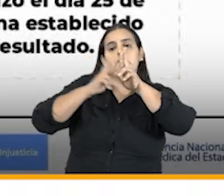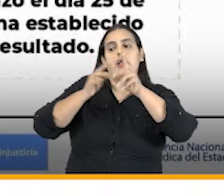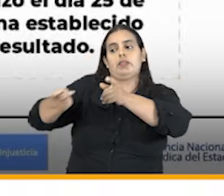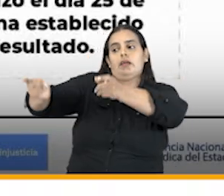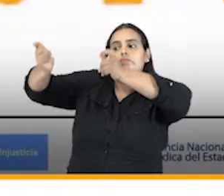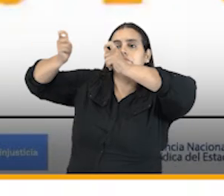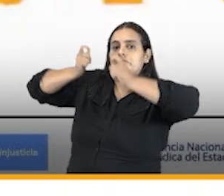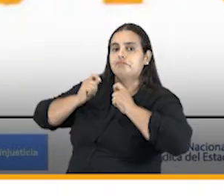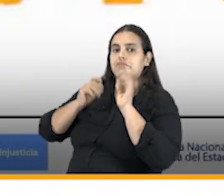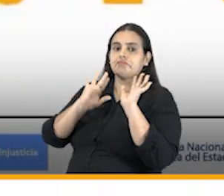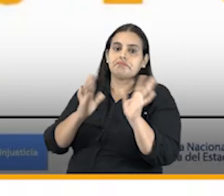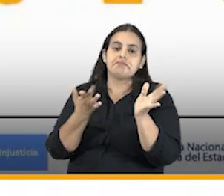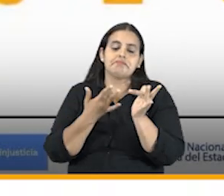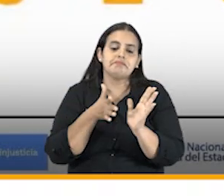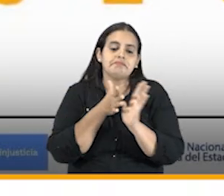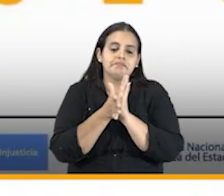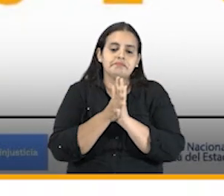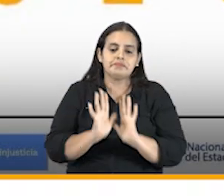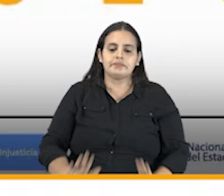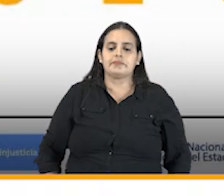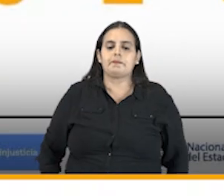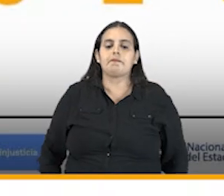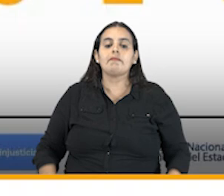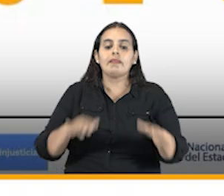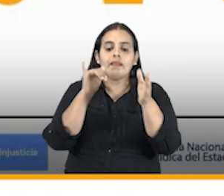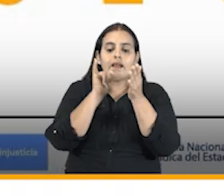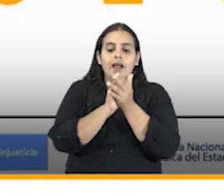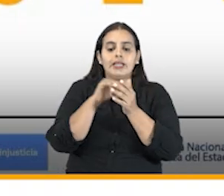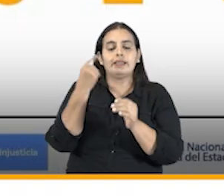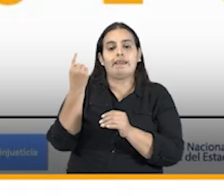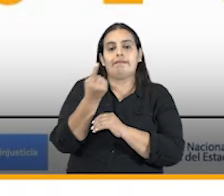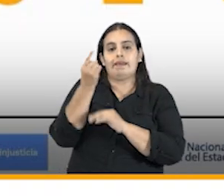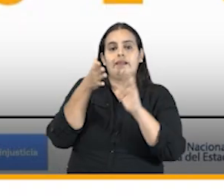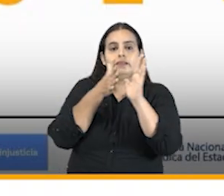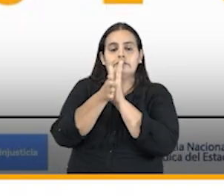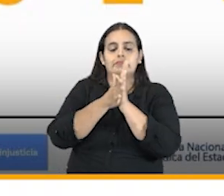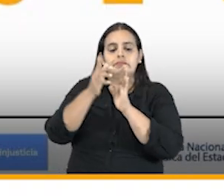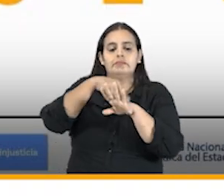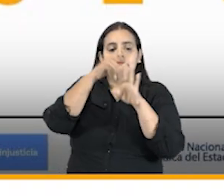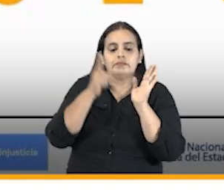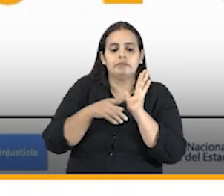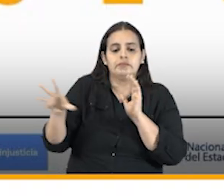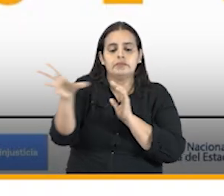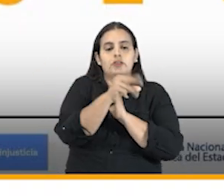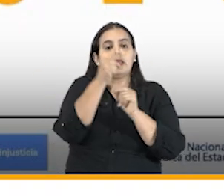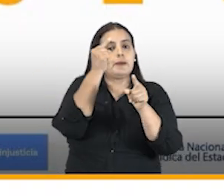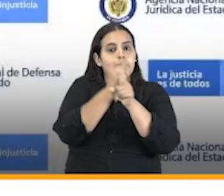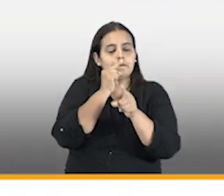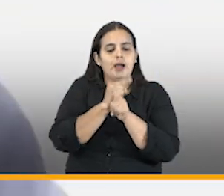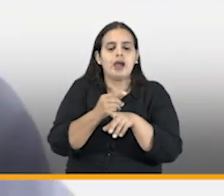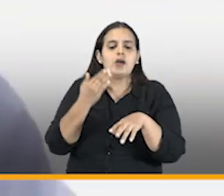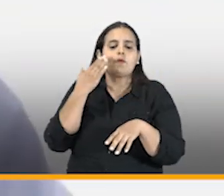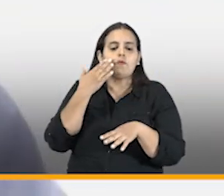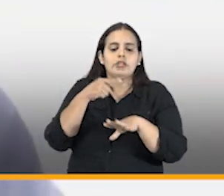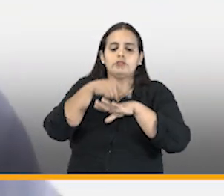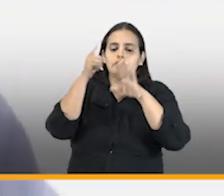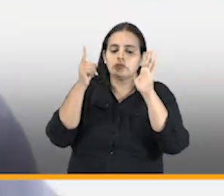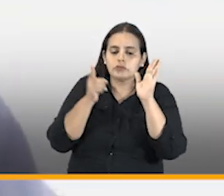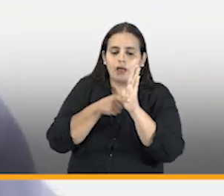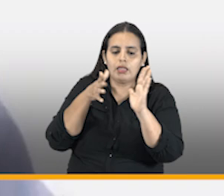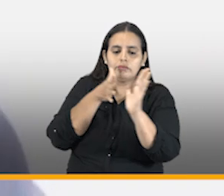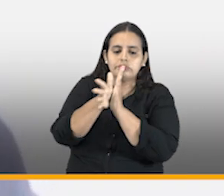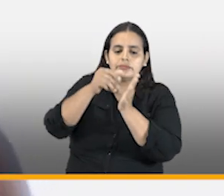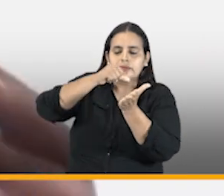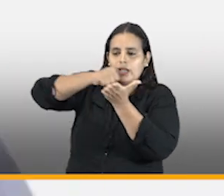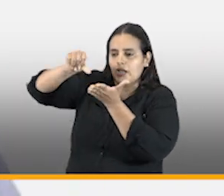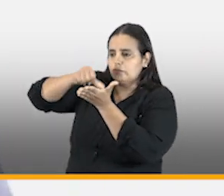de los resultados esto en términos generales y con precisión en cuanto a los asuntos de